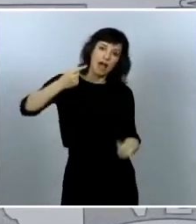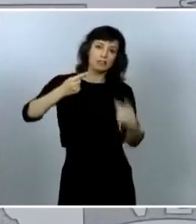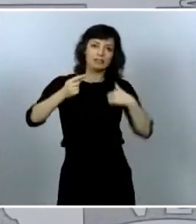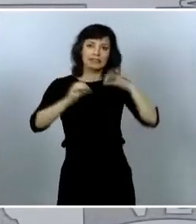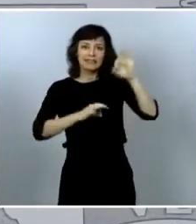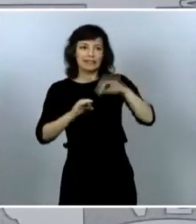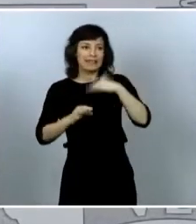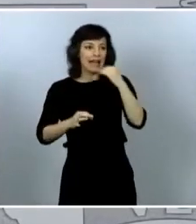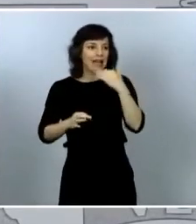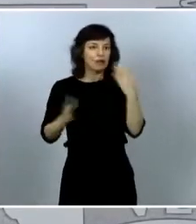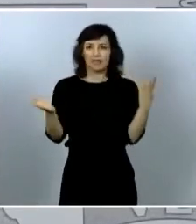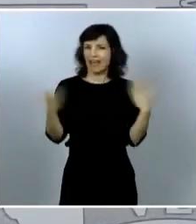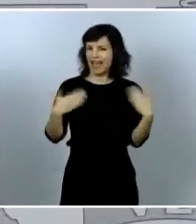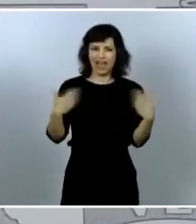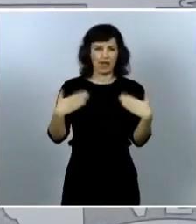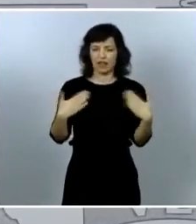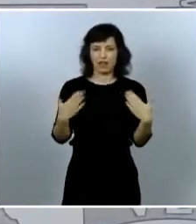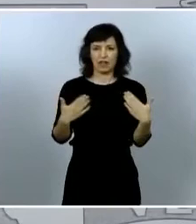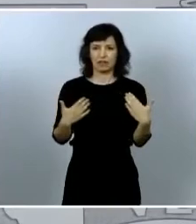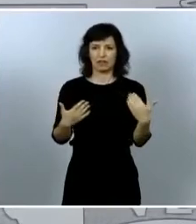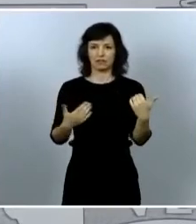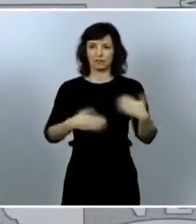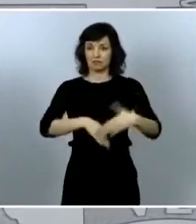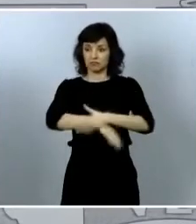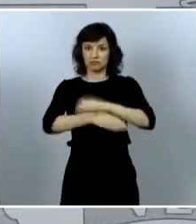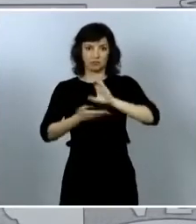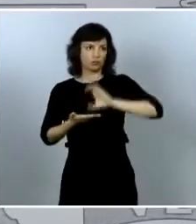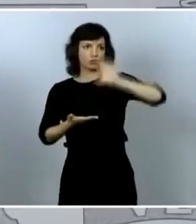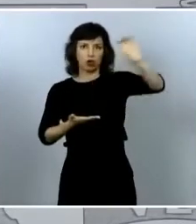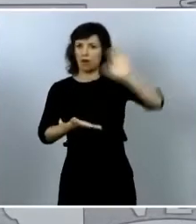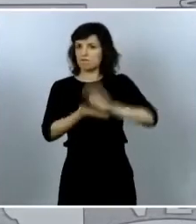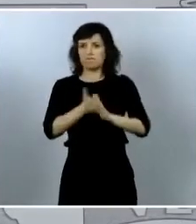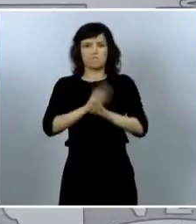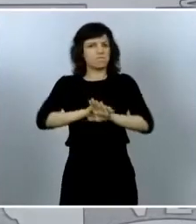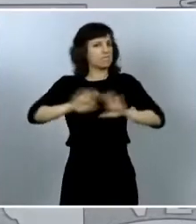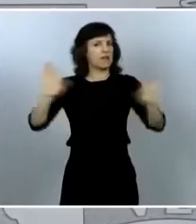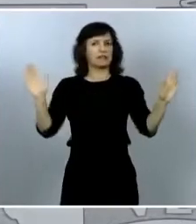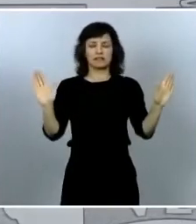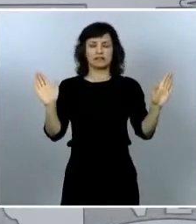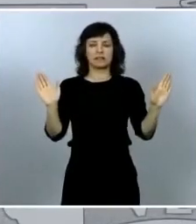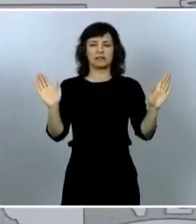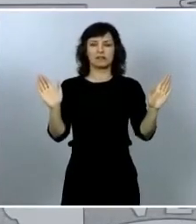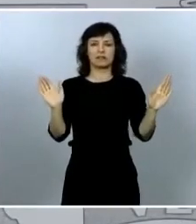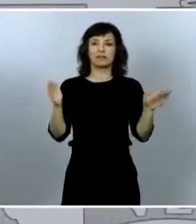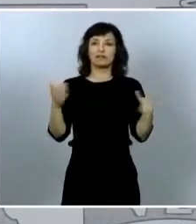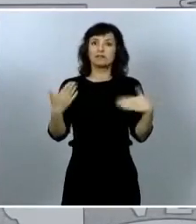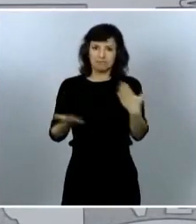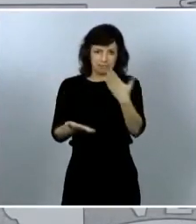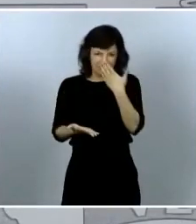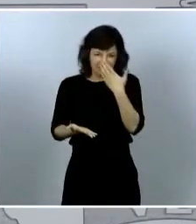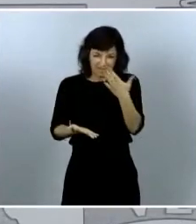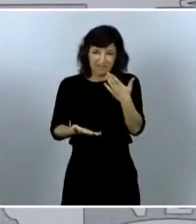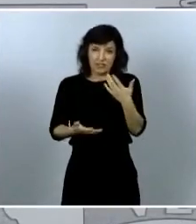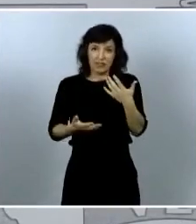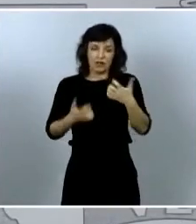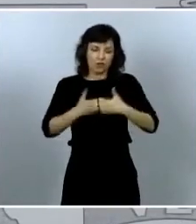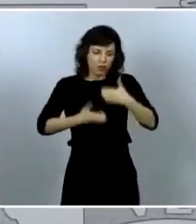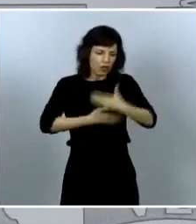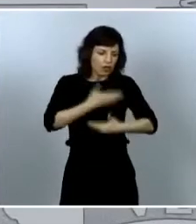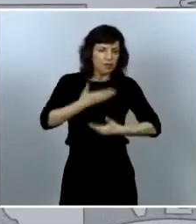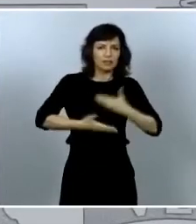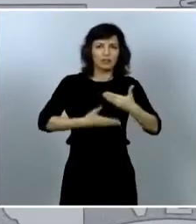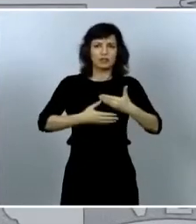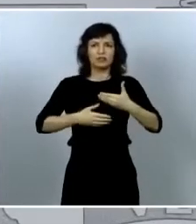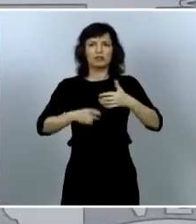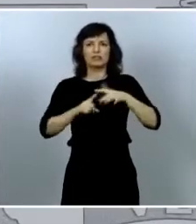esta es una entrega definitiva y es algo también muy poco común en el funcionamiento del estado autonómico